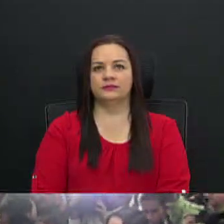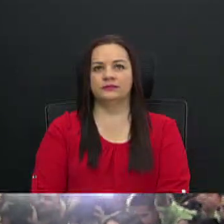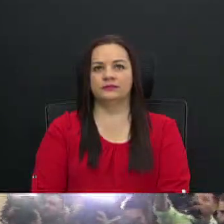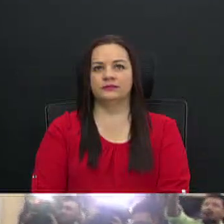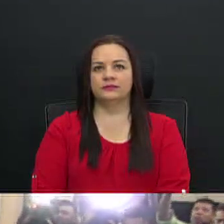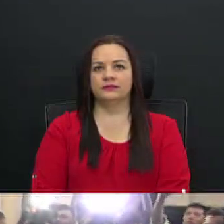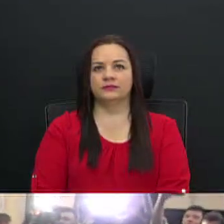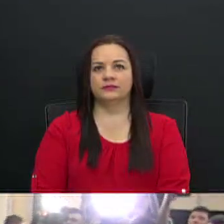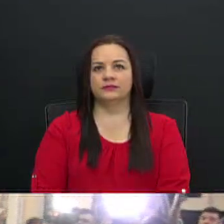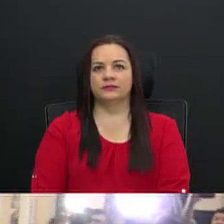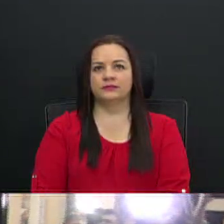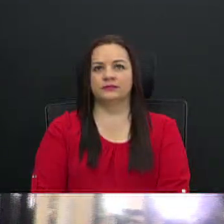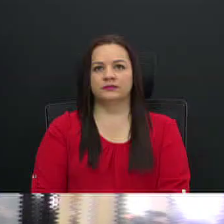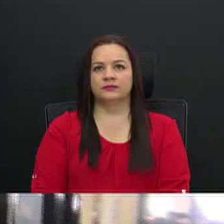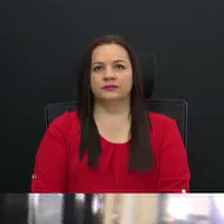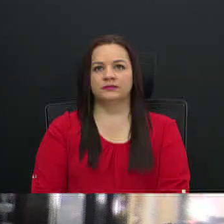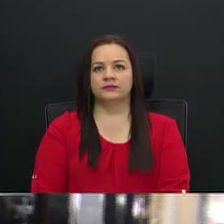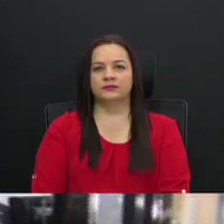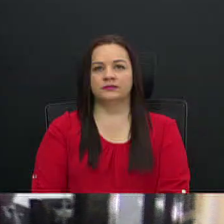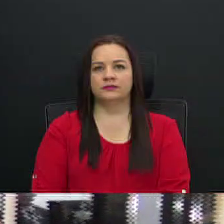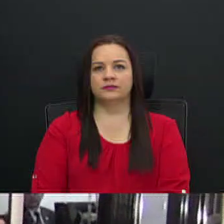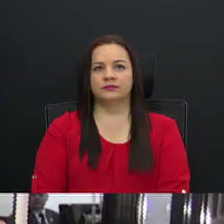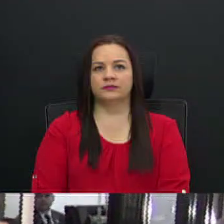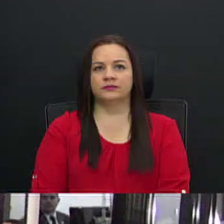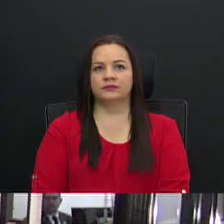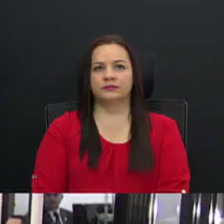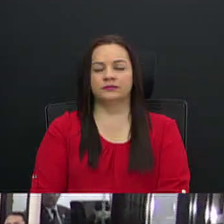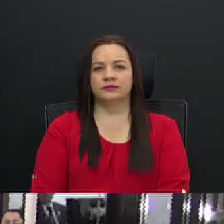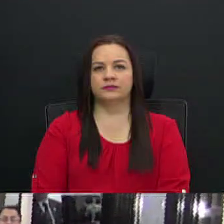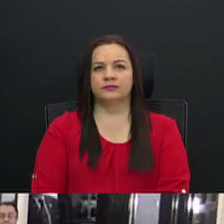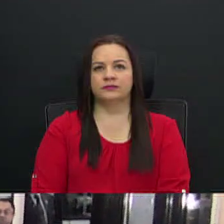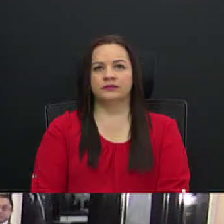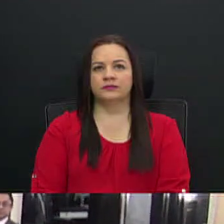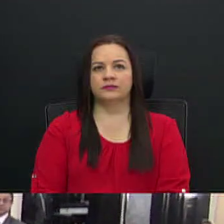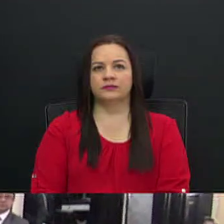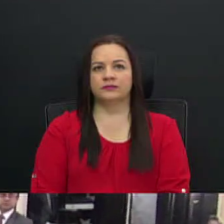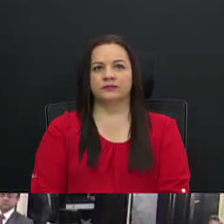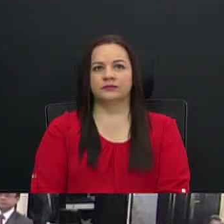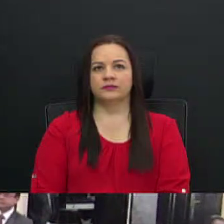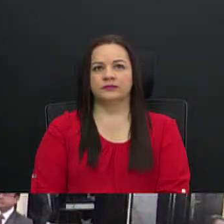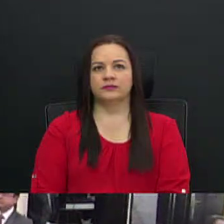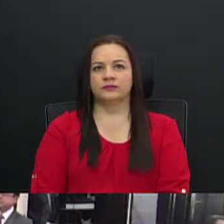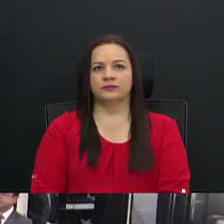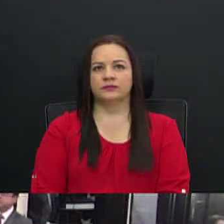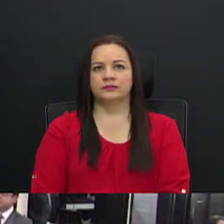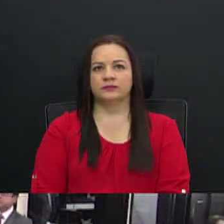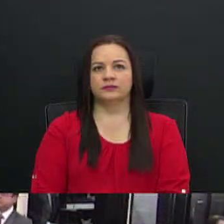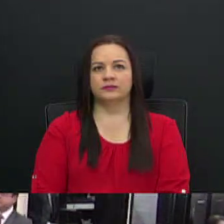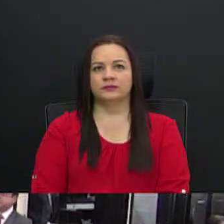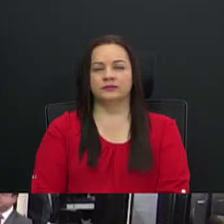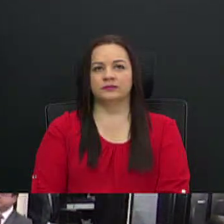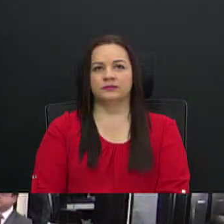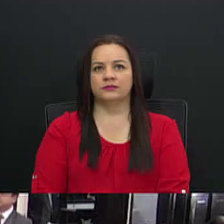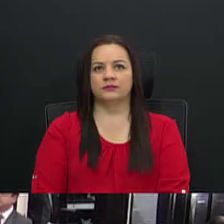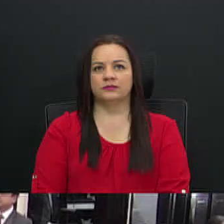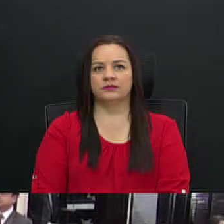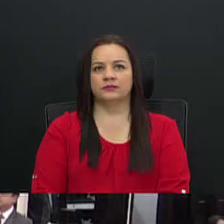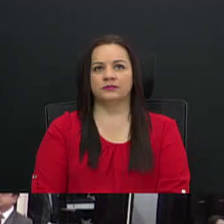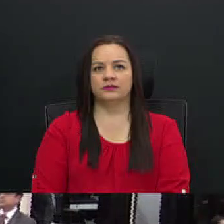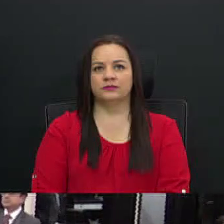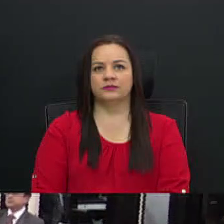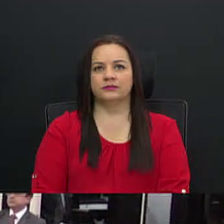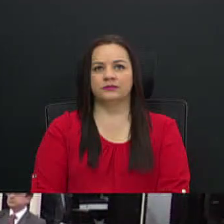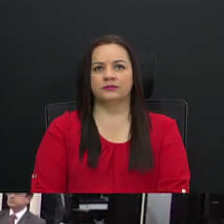llegó a su registro más alto en los últimos 40 años, alcanzando el 6,96% del Producto Interno Bruto.